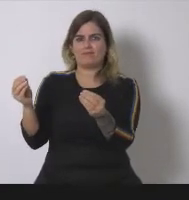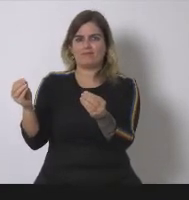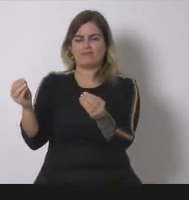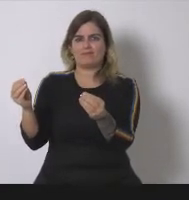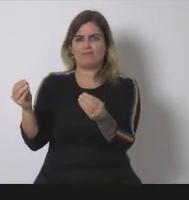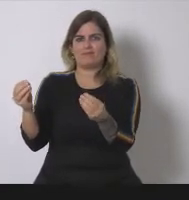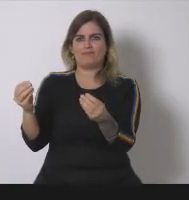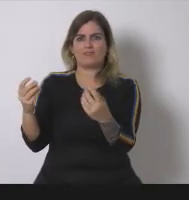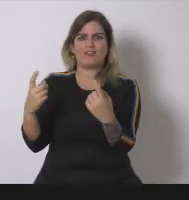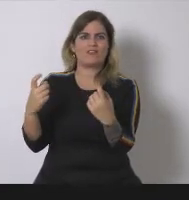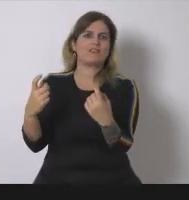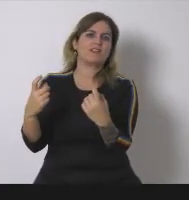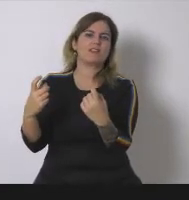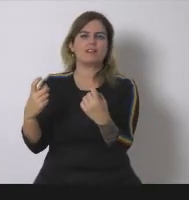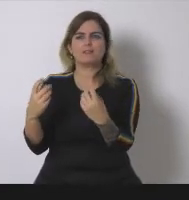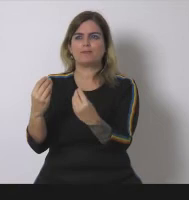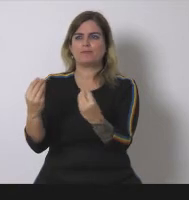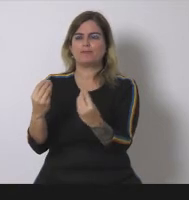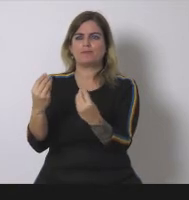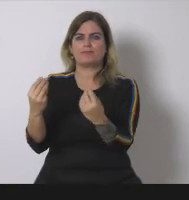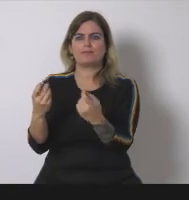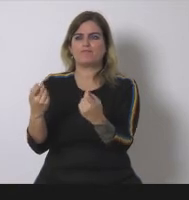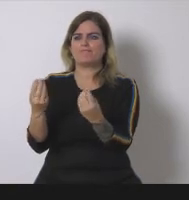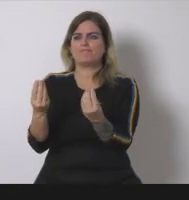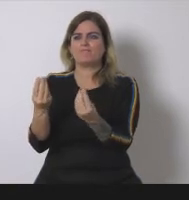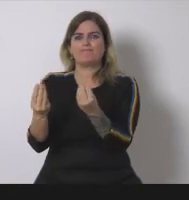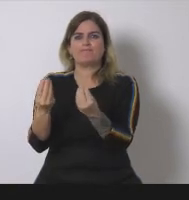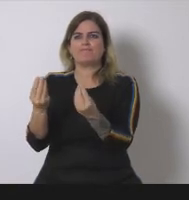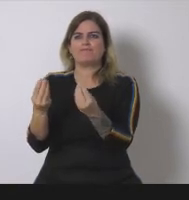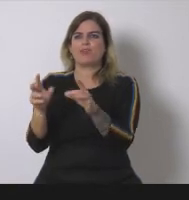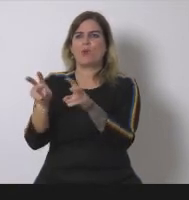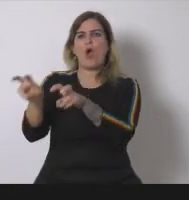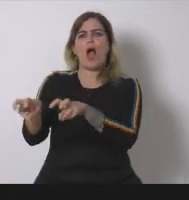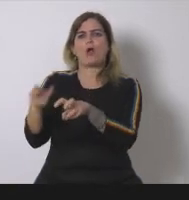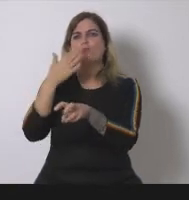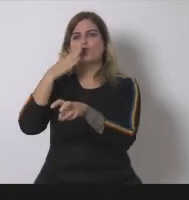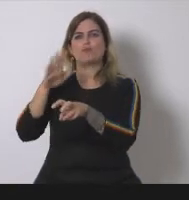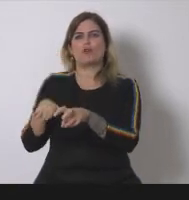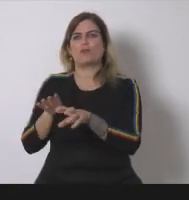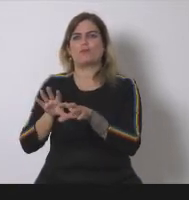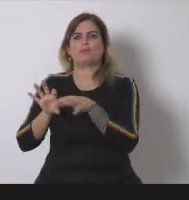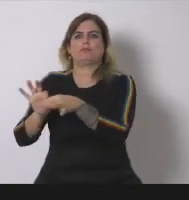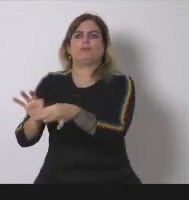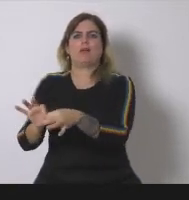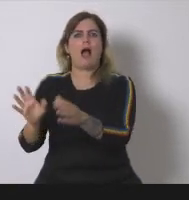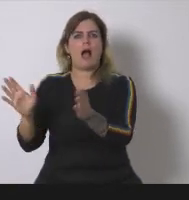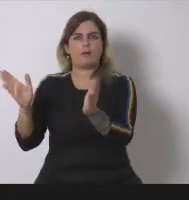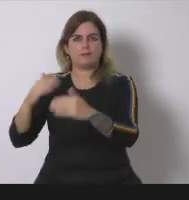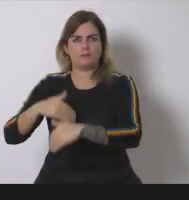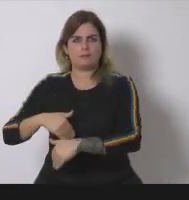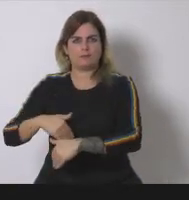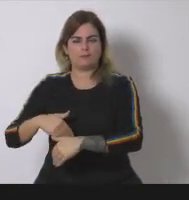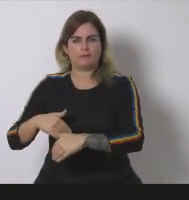la figura de la derecha es bastante poco agrofriendly hay cuatro árboles y el verde ha desaparecido